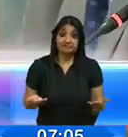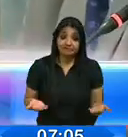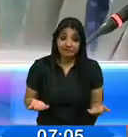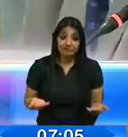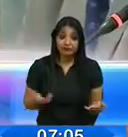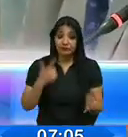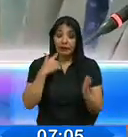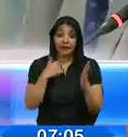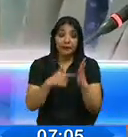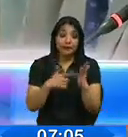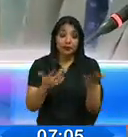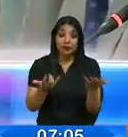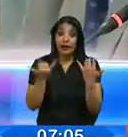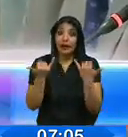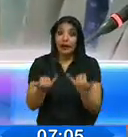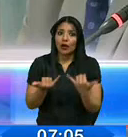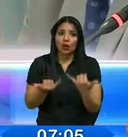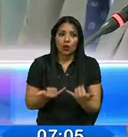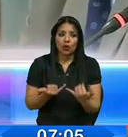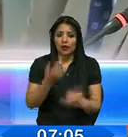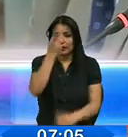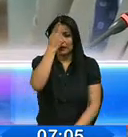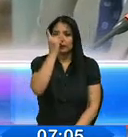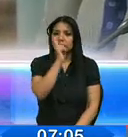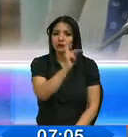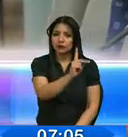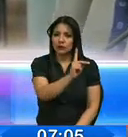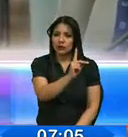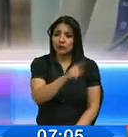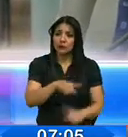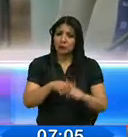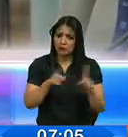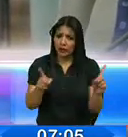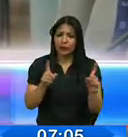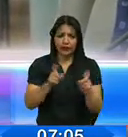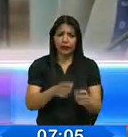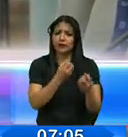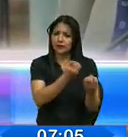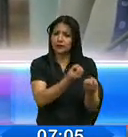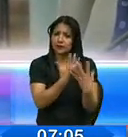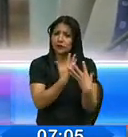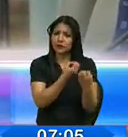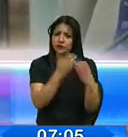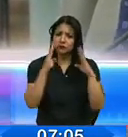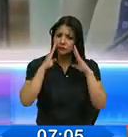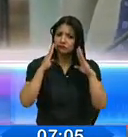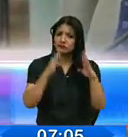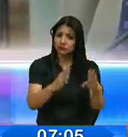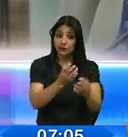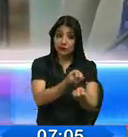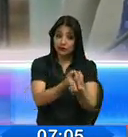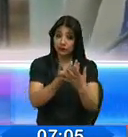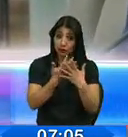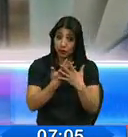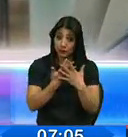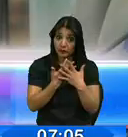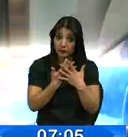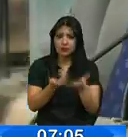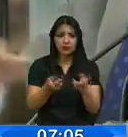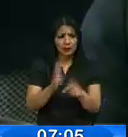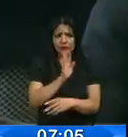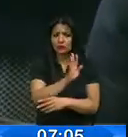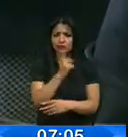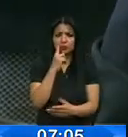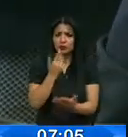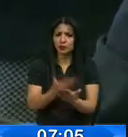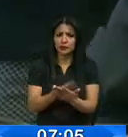emitir algún tipo de resolución cuando tenemos que escuchar obviamente, aparte de la información que ha enviado, sus argumentos.